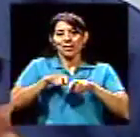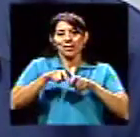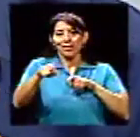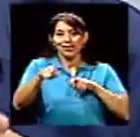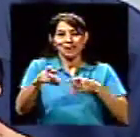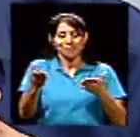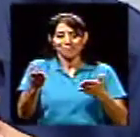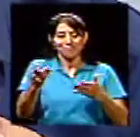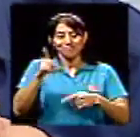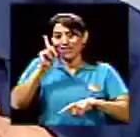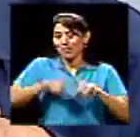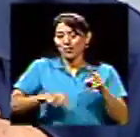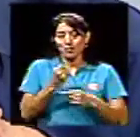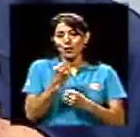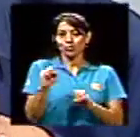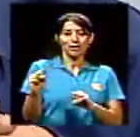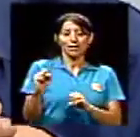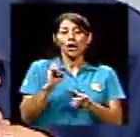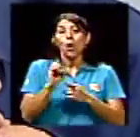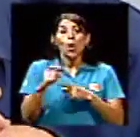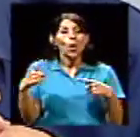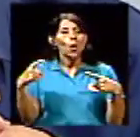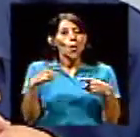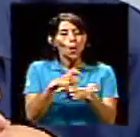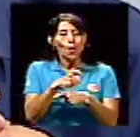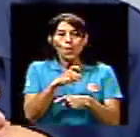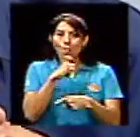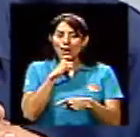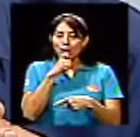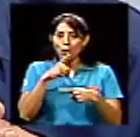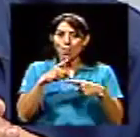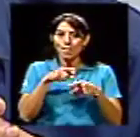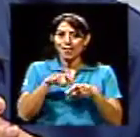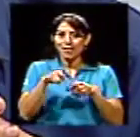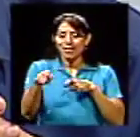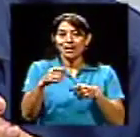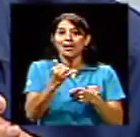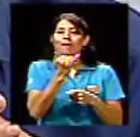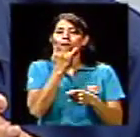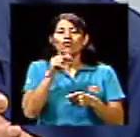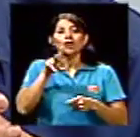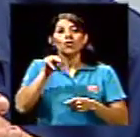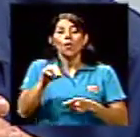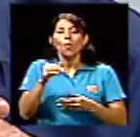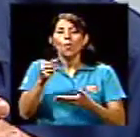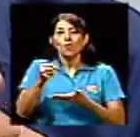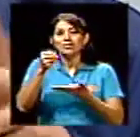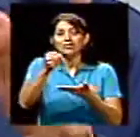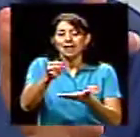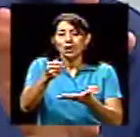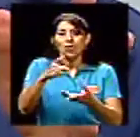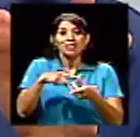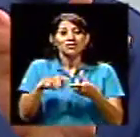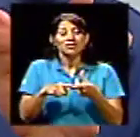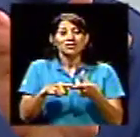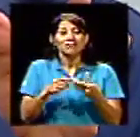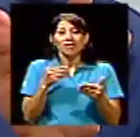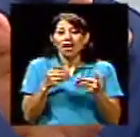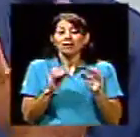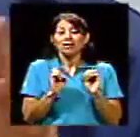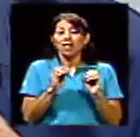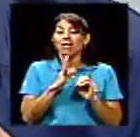Es imposible medirlo o muy complejo medirlo. Y entonces, eso hace que casi nadie lo mencione.